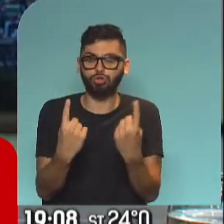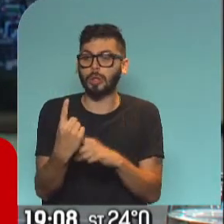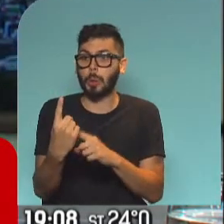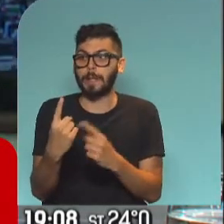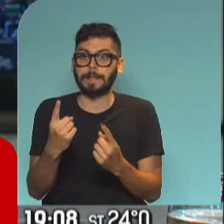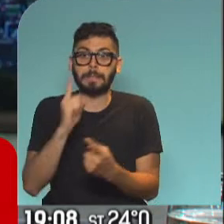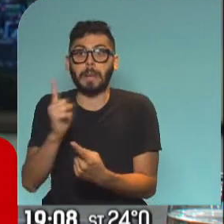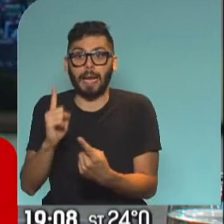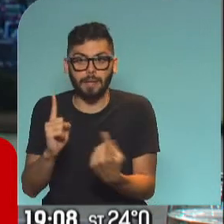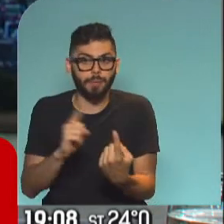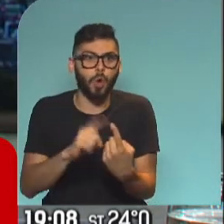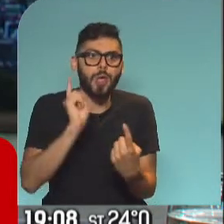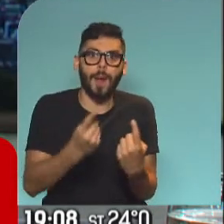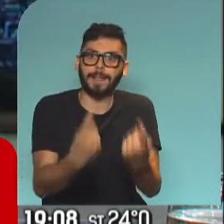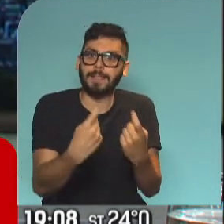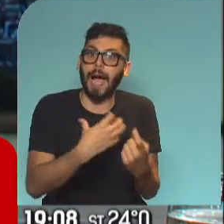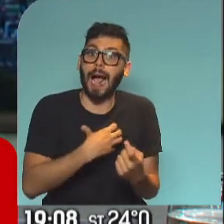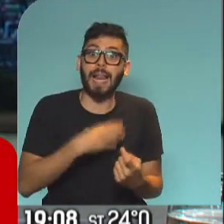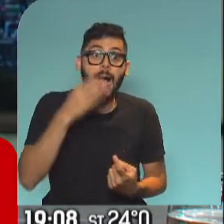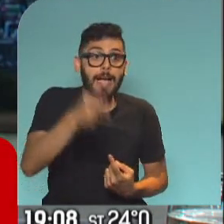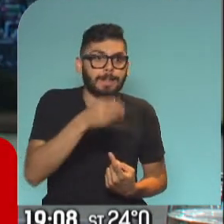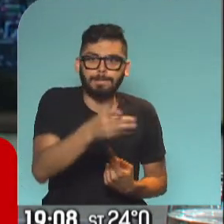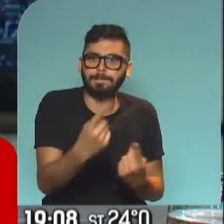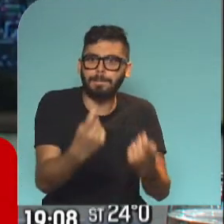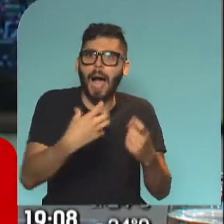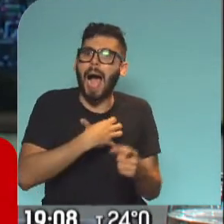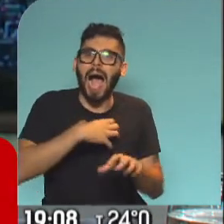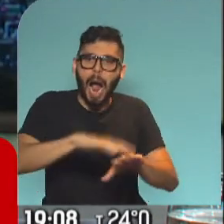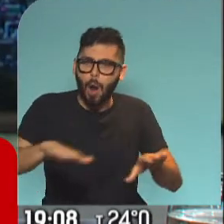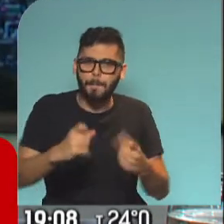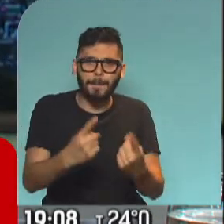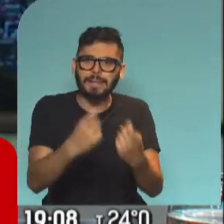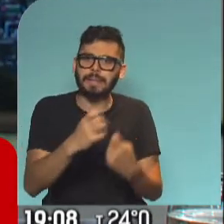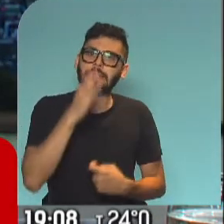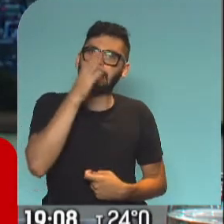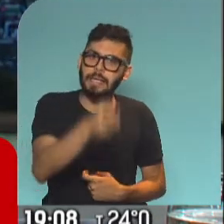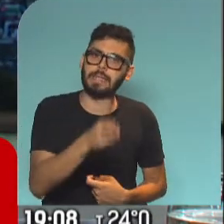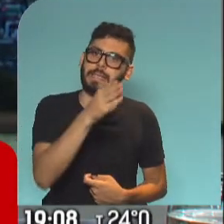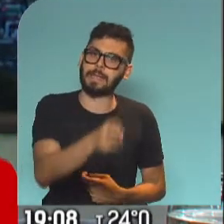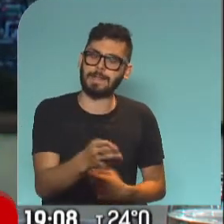que las clases sean presenciales, que los alumnos puedan acudir. Gracias, Lucía. Vamos a seguir.